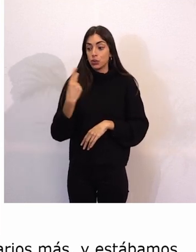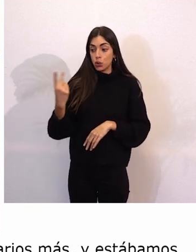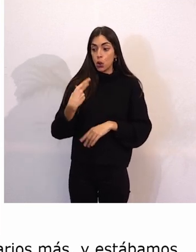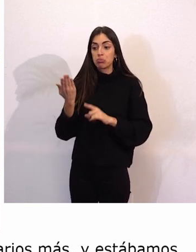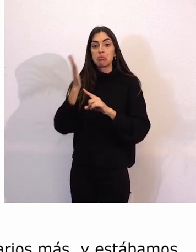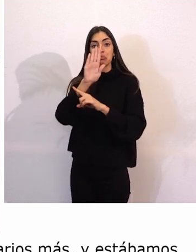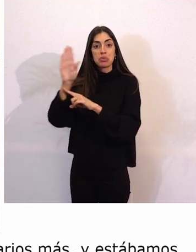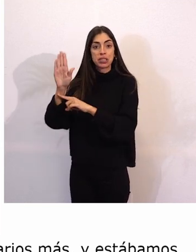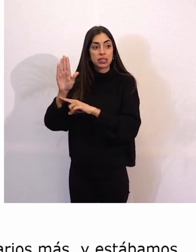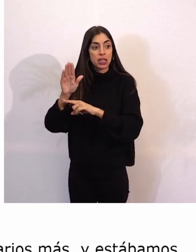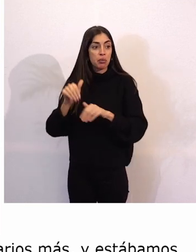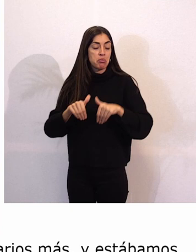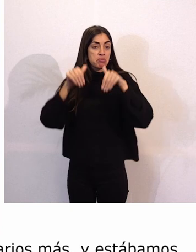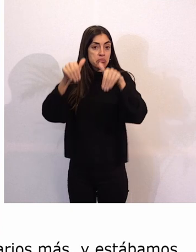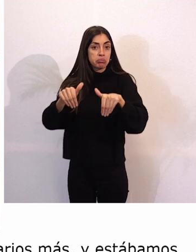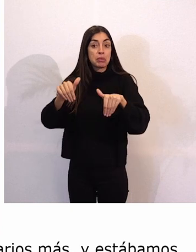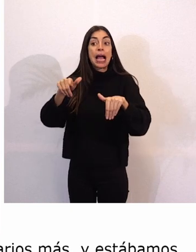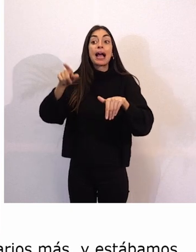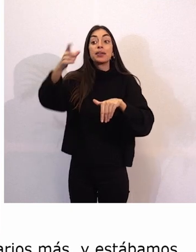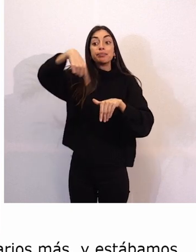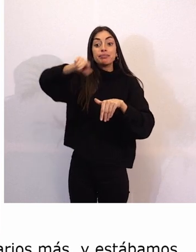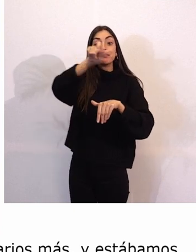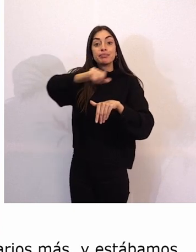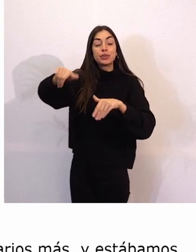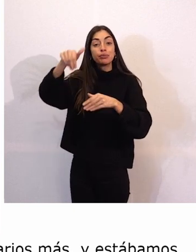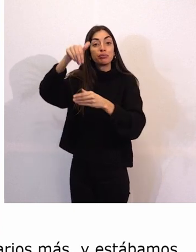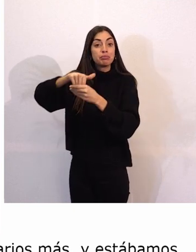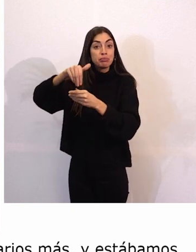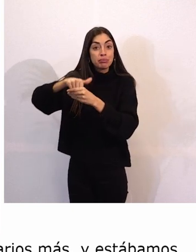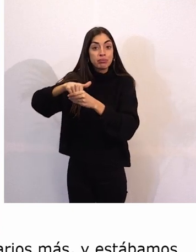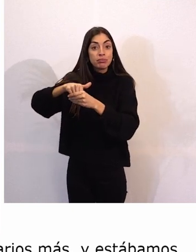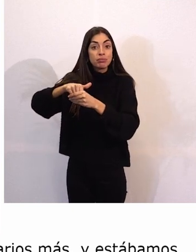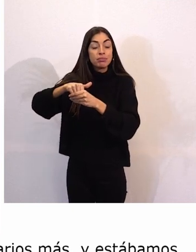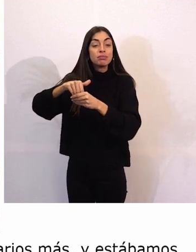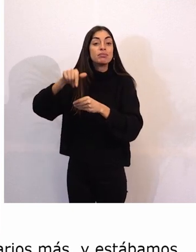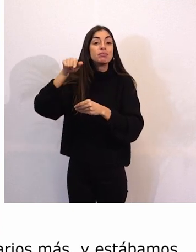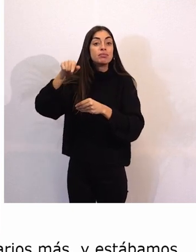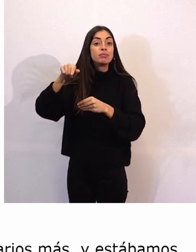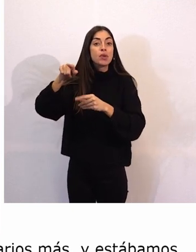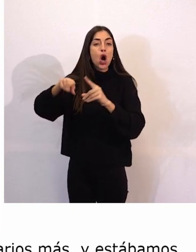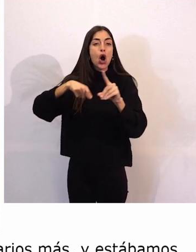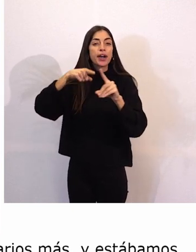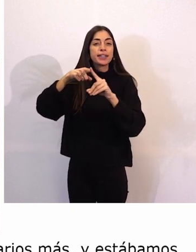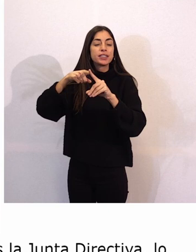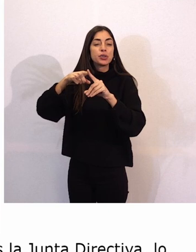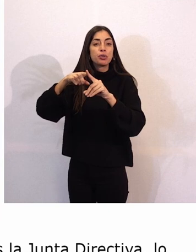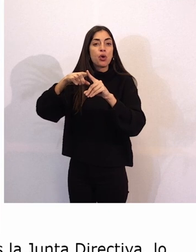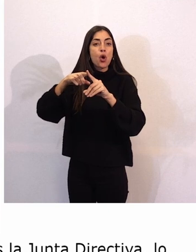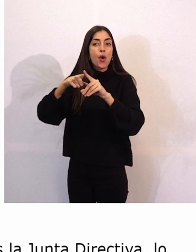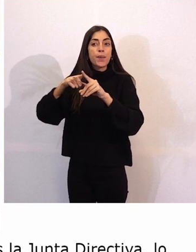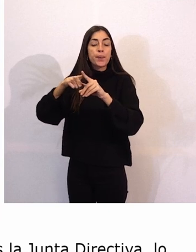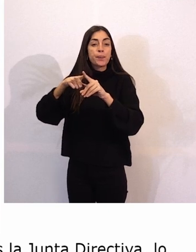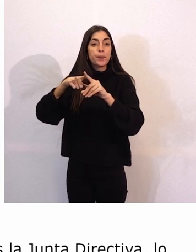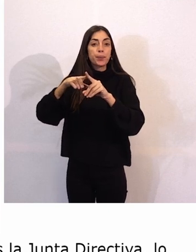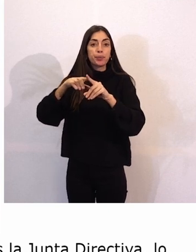Junta Directiva. Ahí lo importante es estar allí para poder defender y